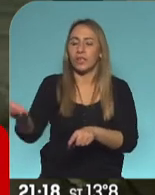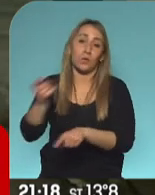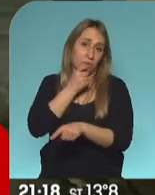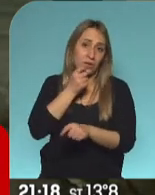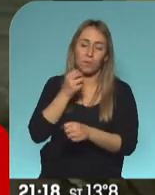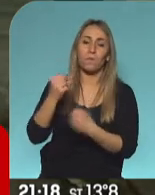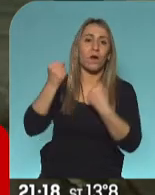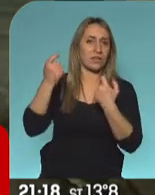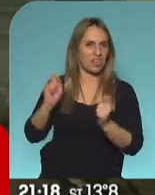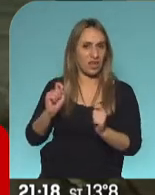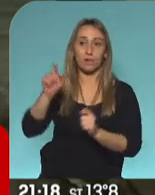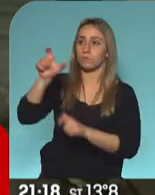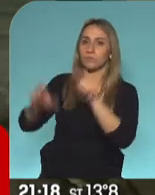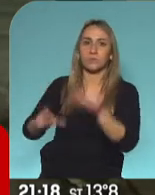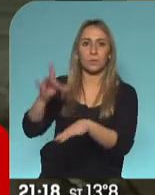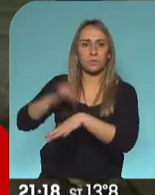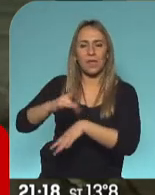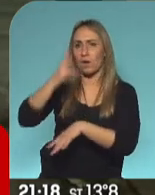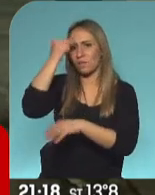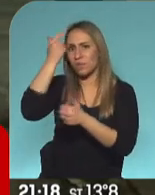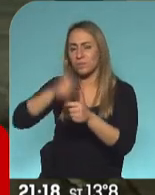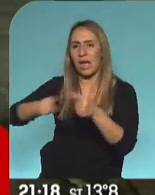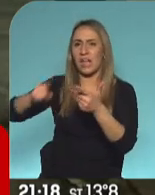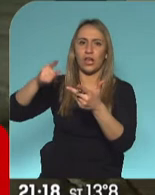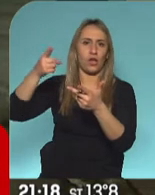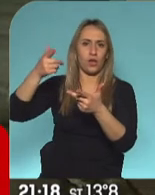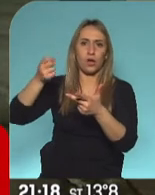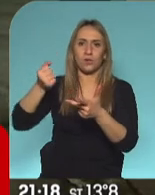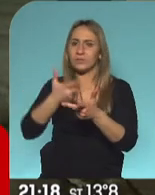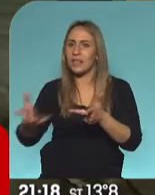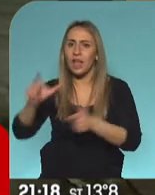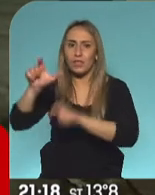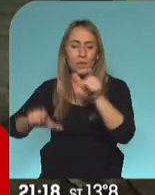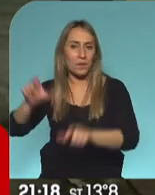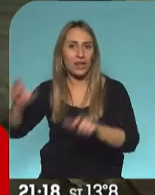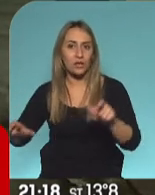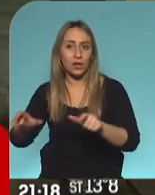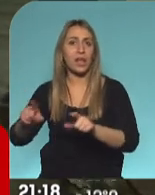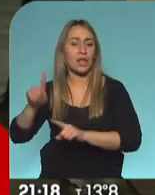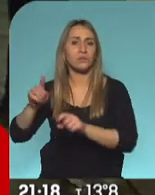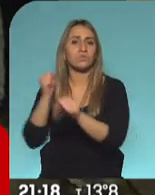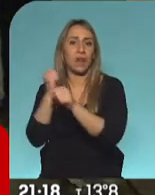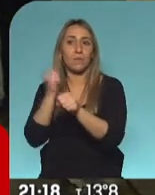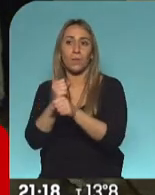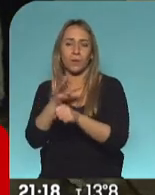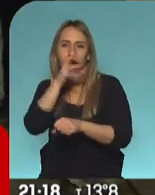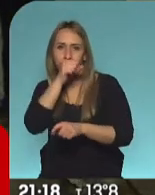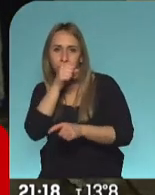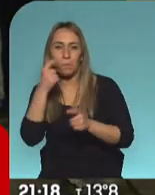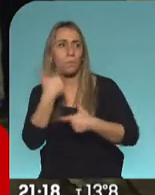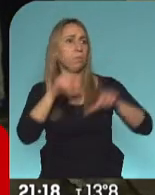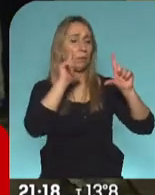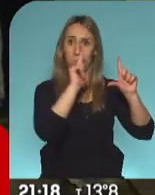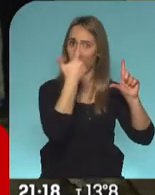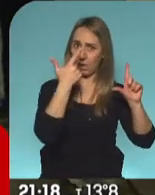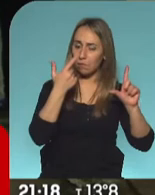médicos, los enfermeros, las enfermeras, las médicas, la cantidad de gente que anónimamente hace un trabajo que es extraordinario, y que